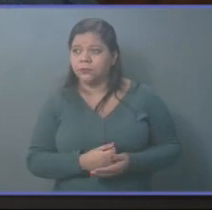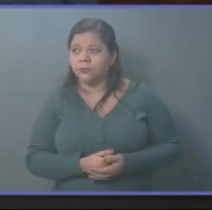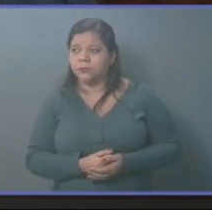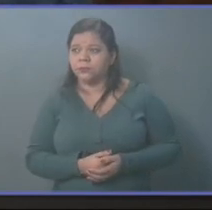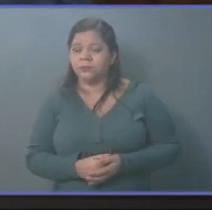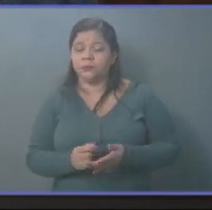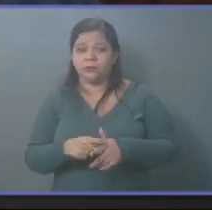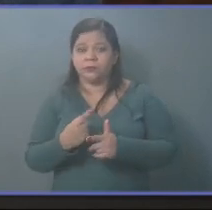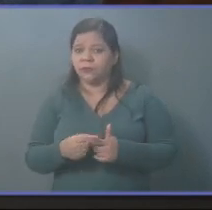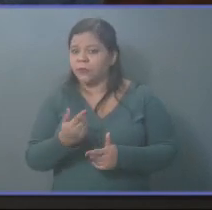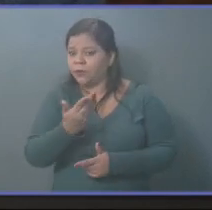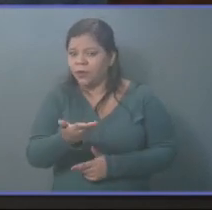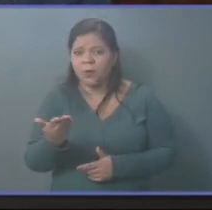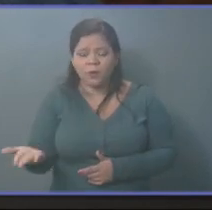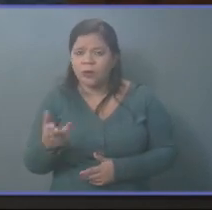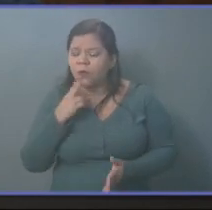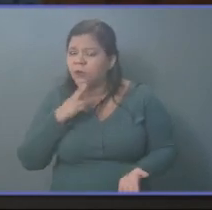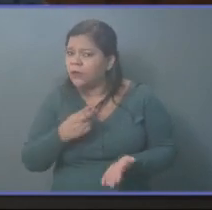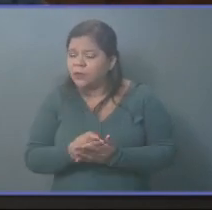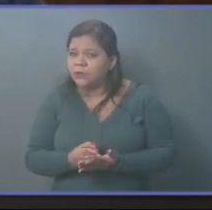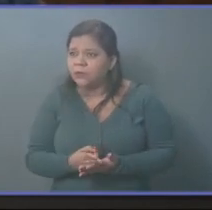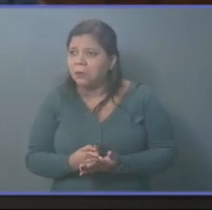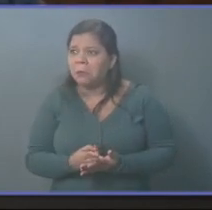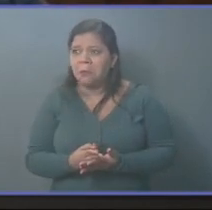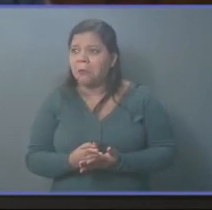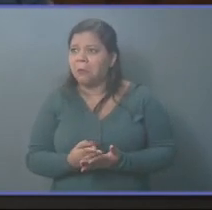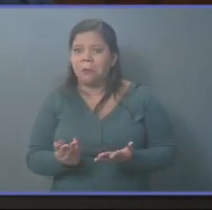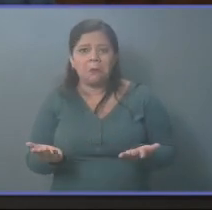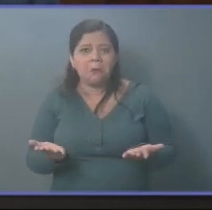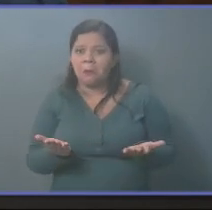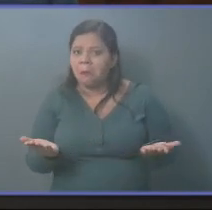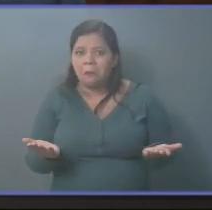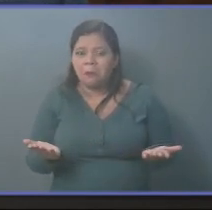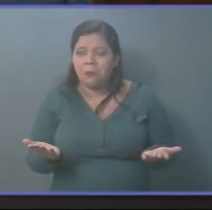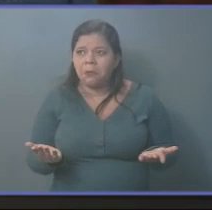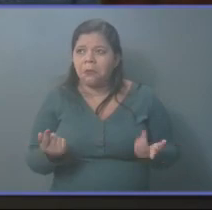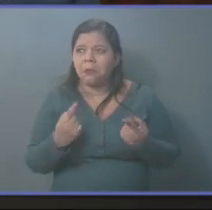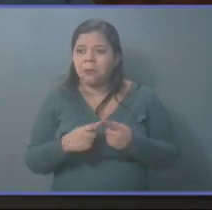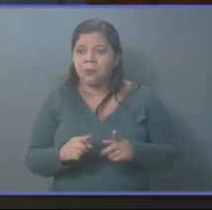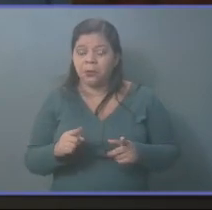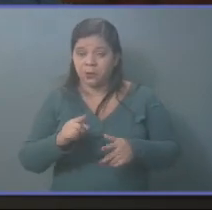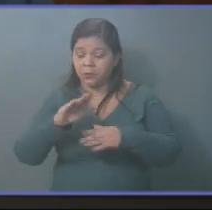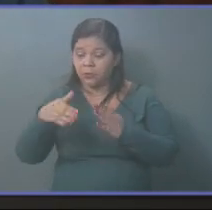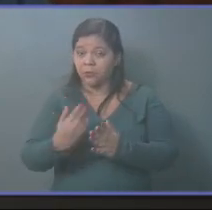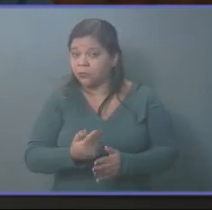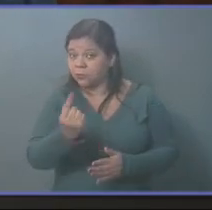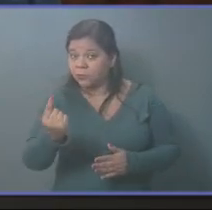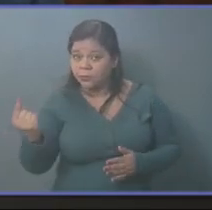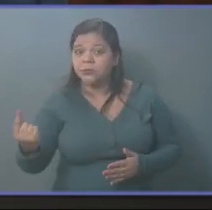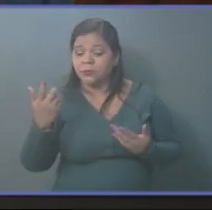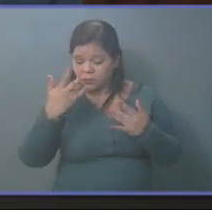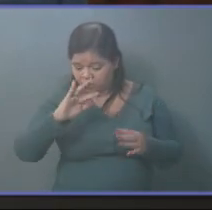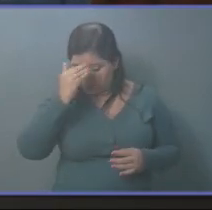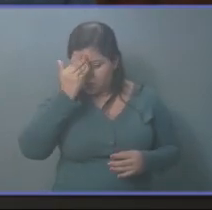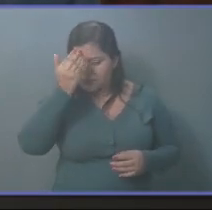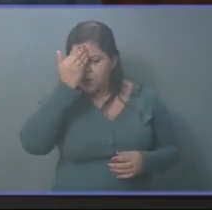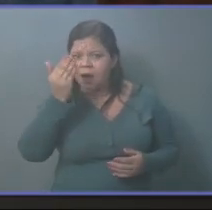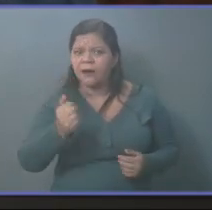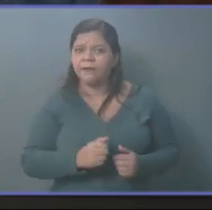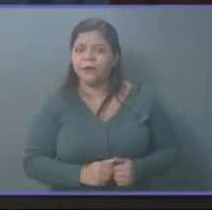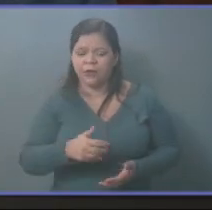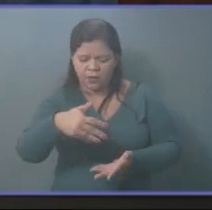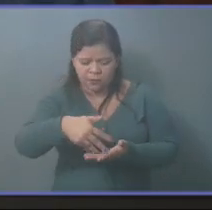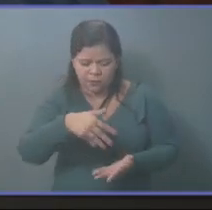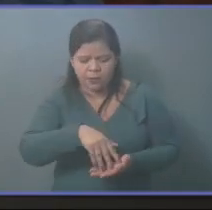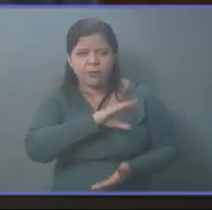palabras sinceras y eso quiero decirles de que la gente lo sabe los